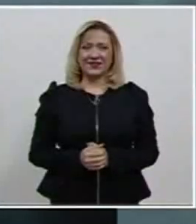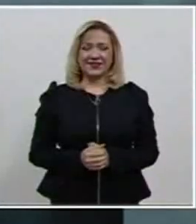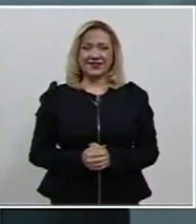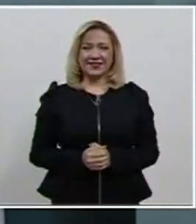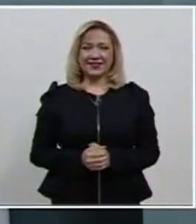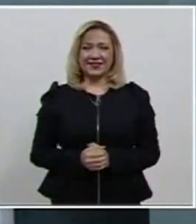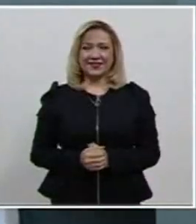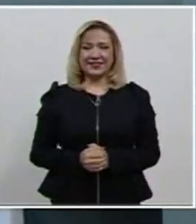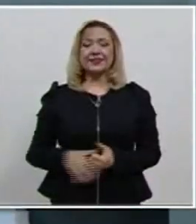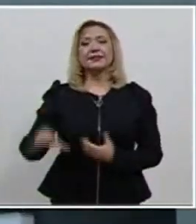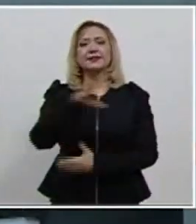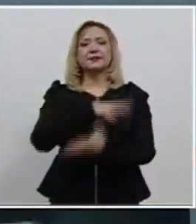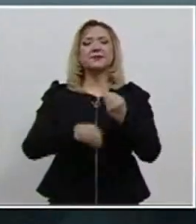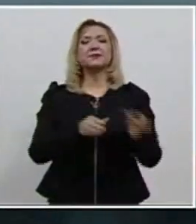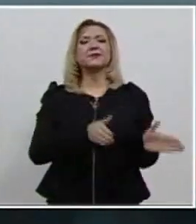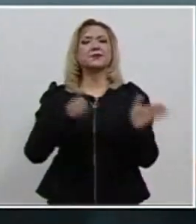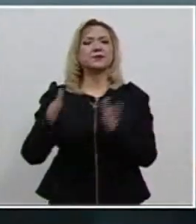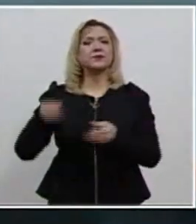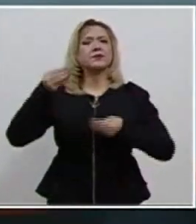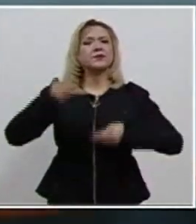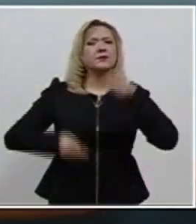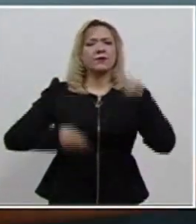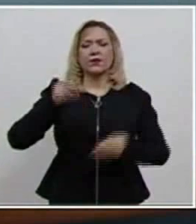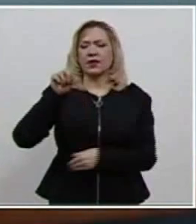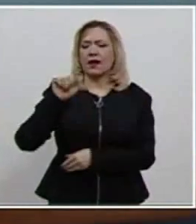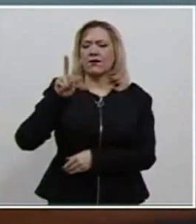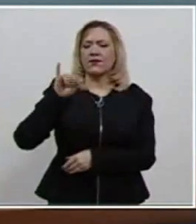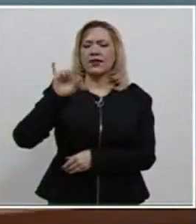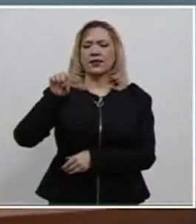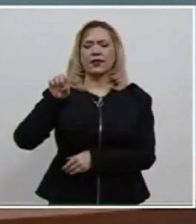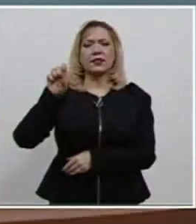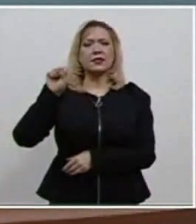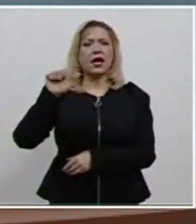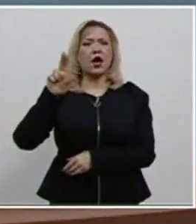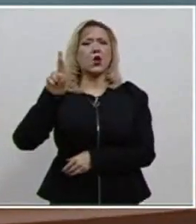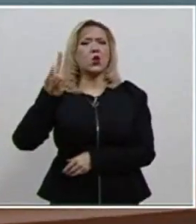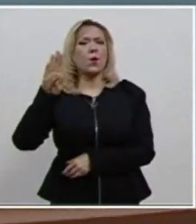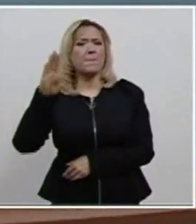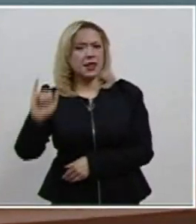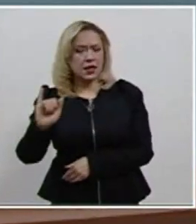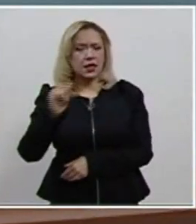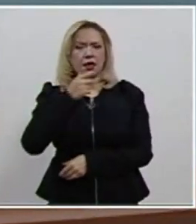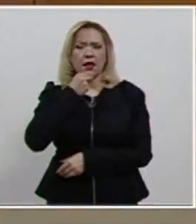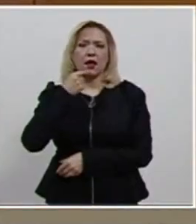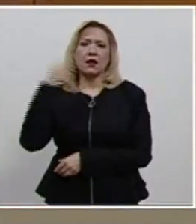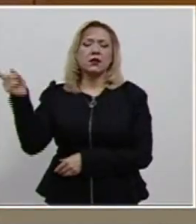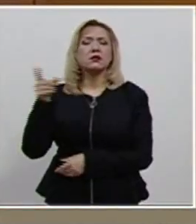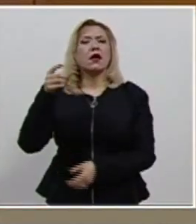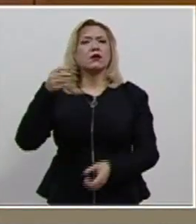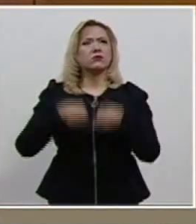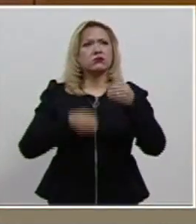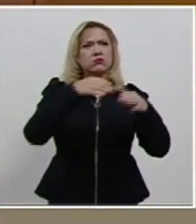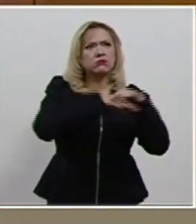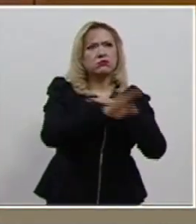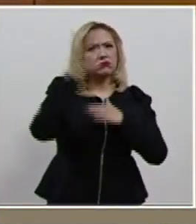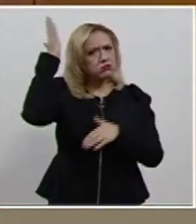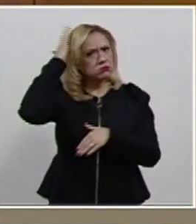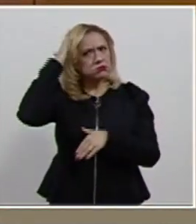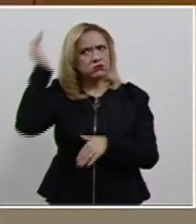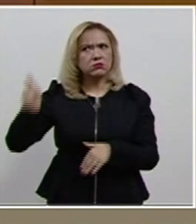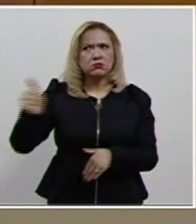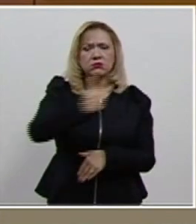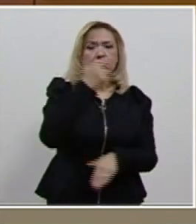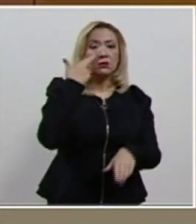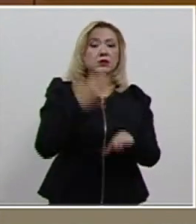Y en más temas, para el magistrado David García Zarubi, los titulares de órganos jurisdiccionales deben evitar que